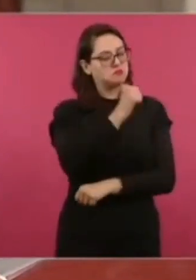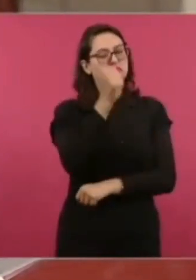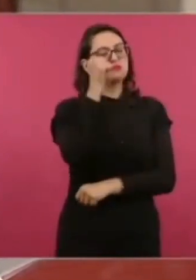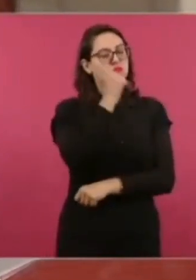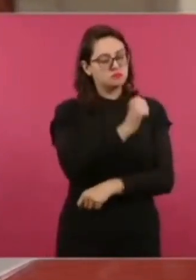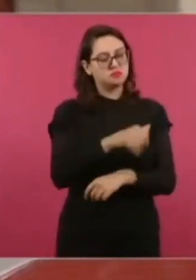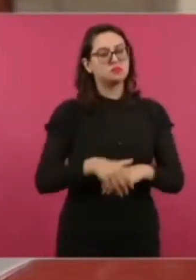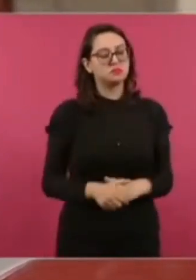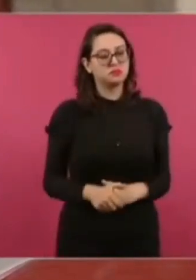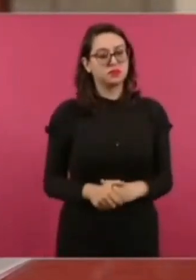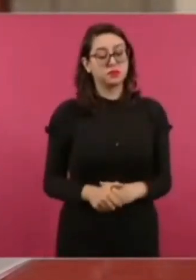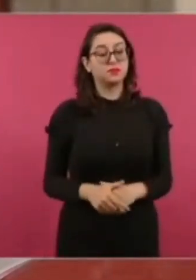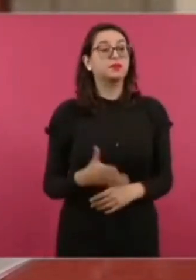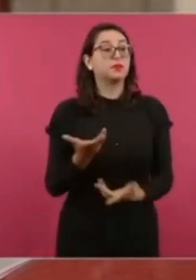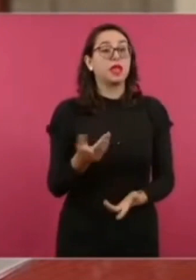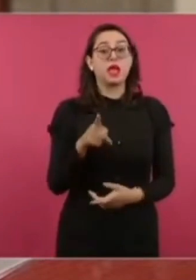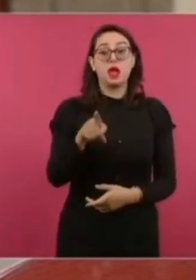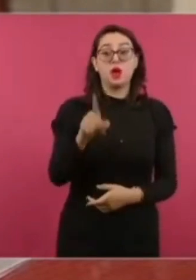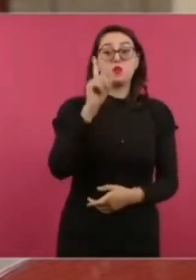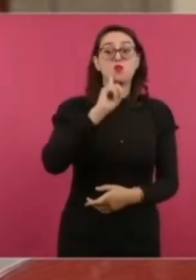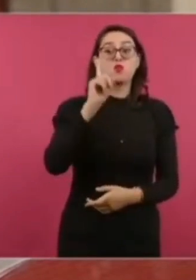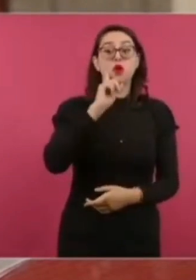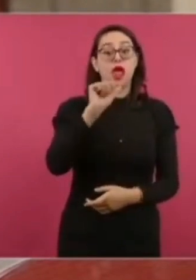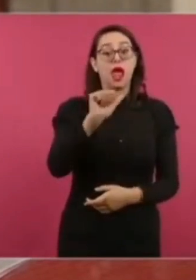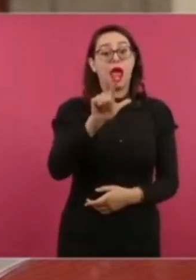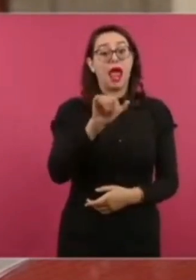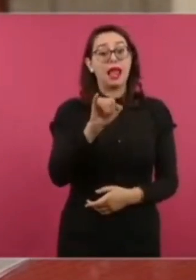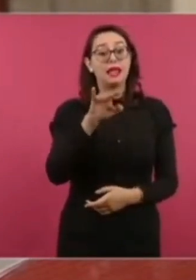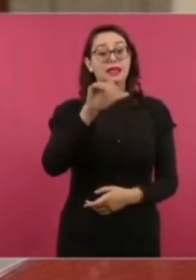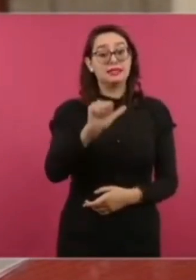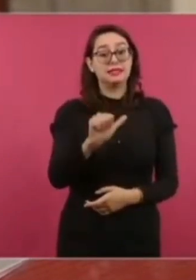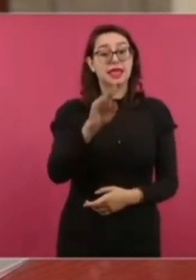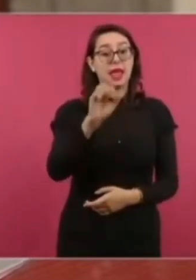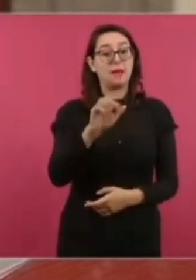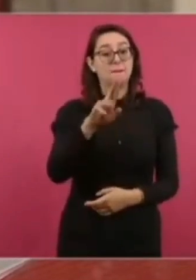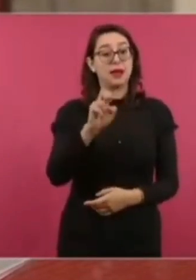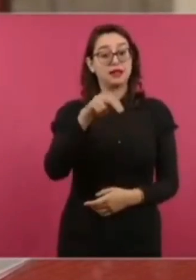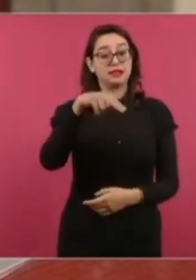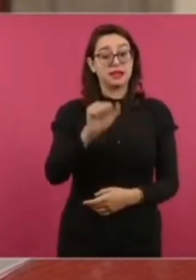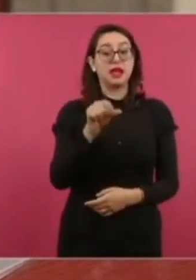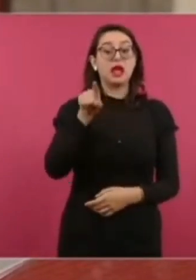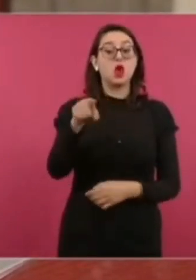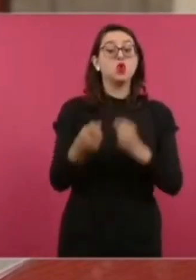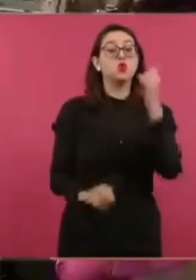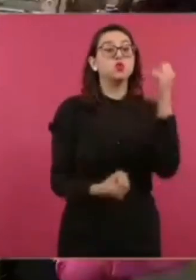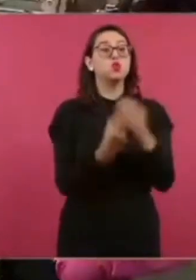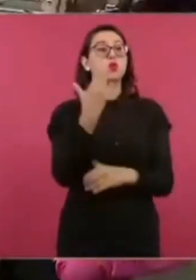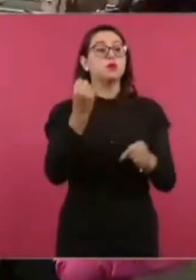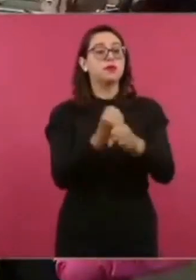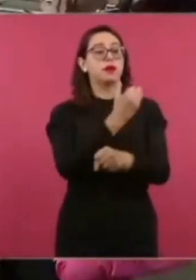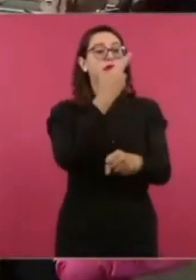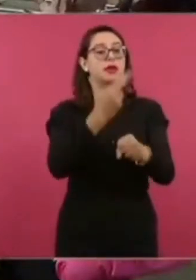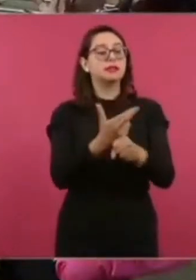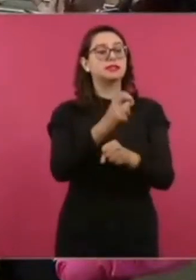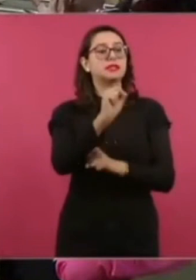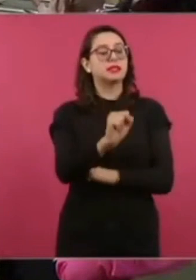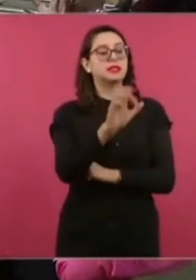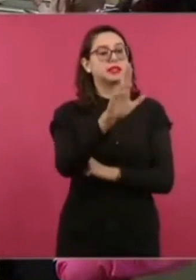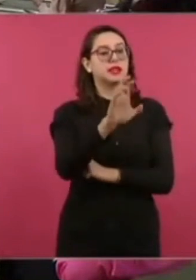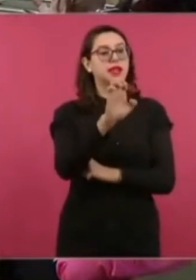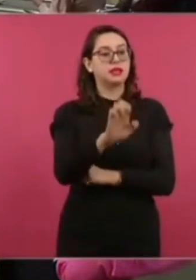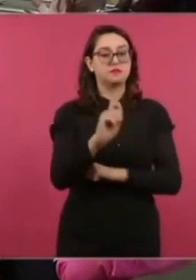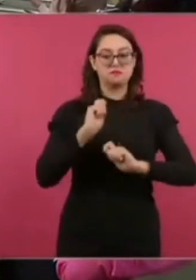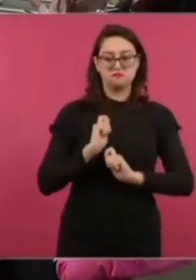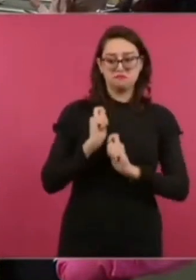Bárcena Ibarra, nueva secretaria de Relaciones Exteriores de México. Una mujer honesta,